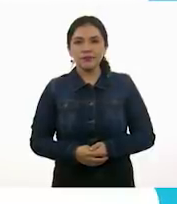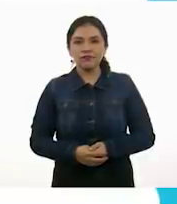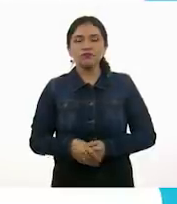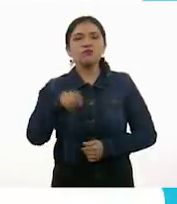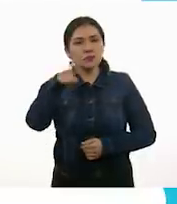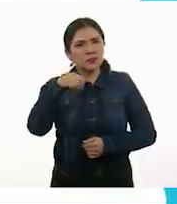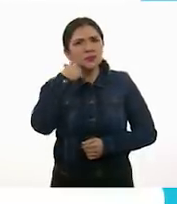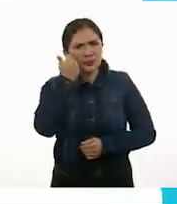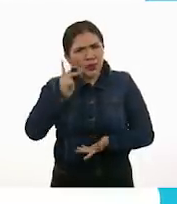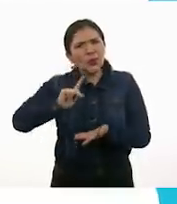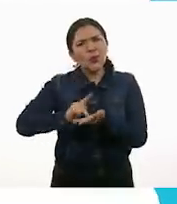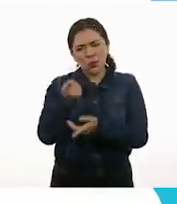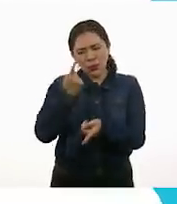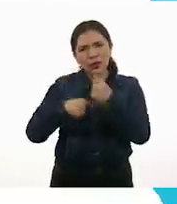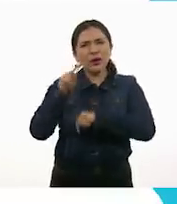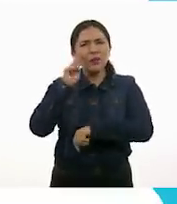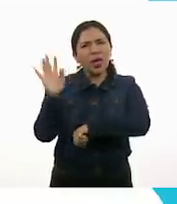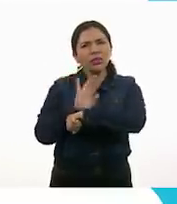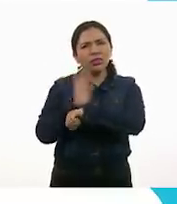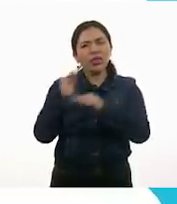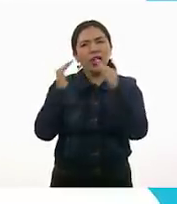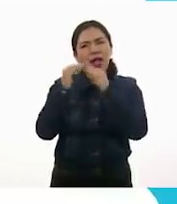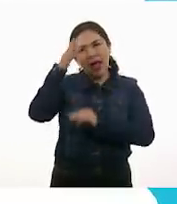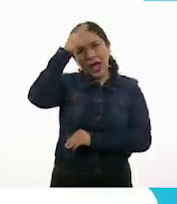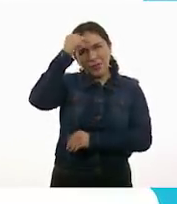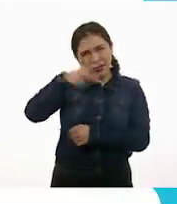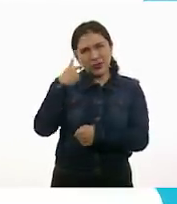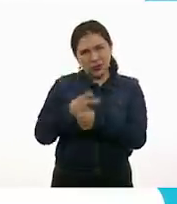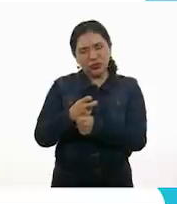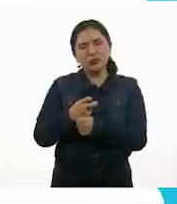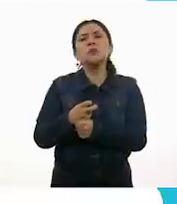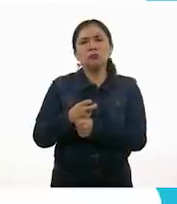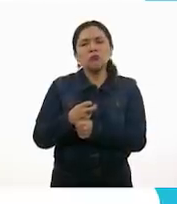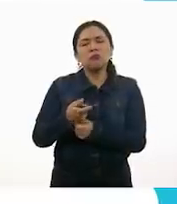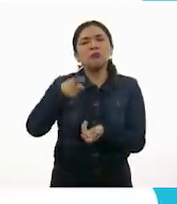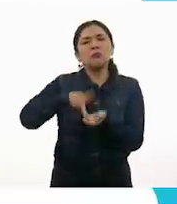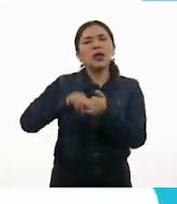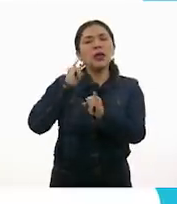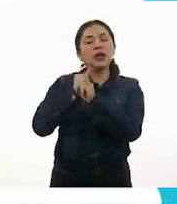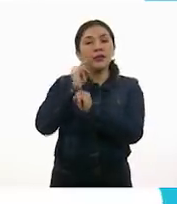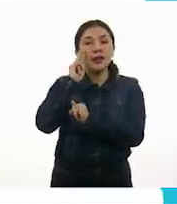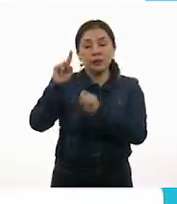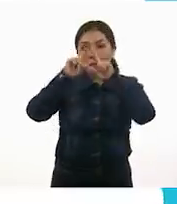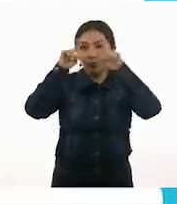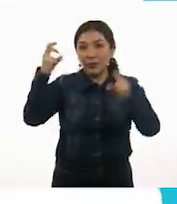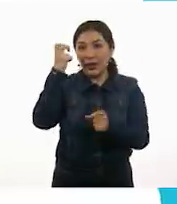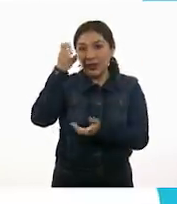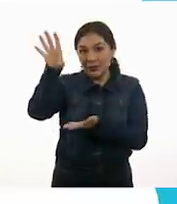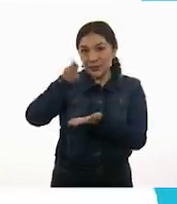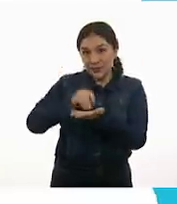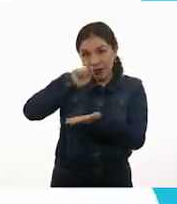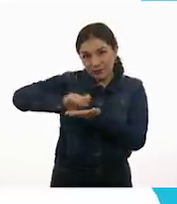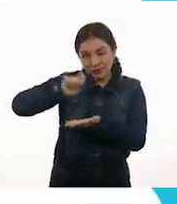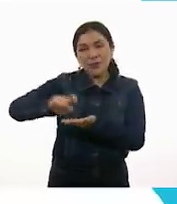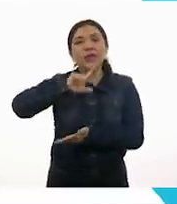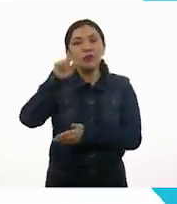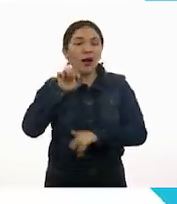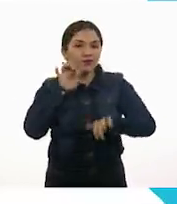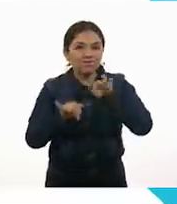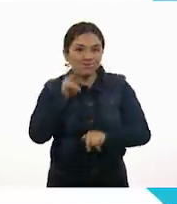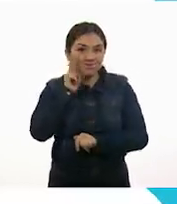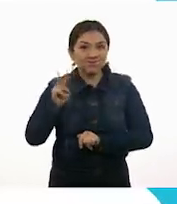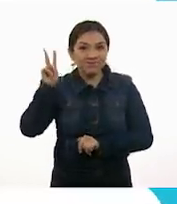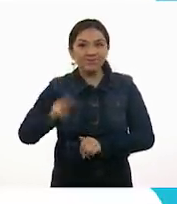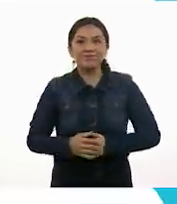Si quieres volver a ver los programas de Aprende en Casa 2, los puedes encontrar en la siguiente liga. Aprende en Casa